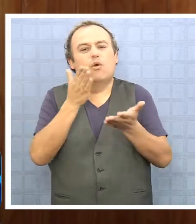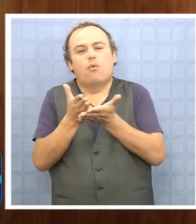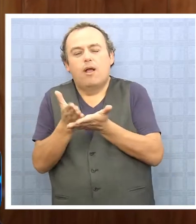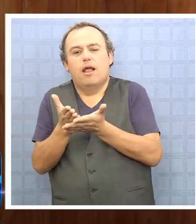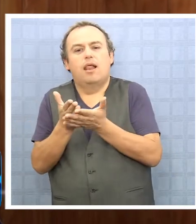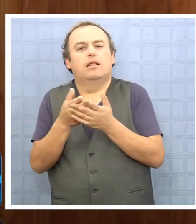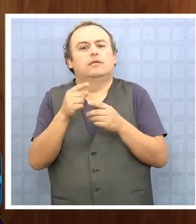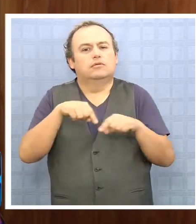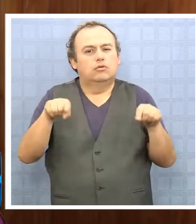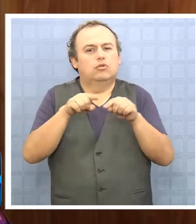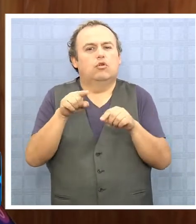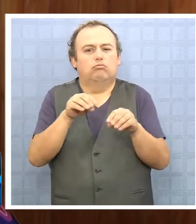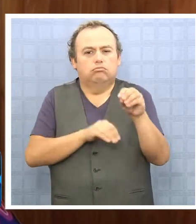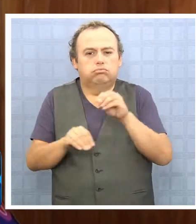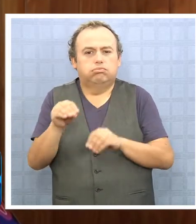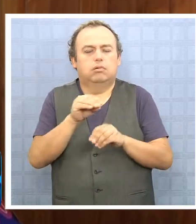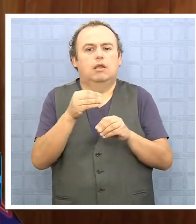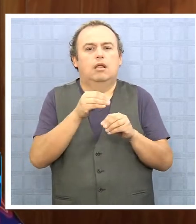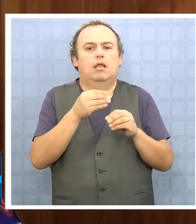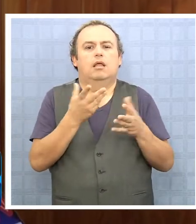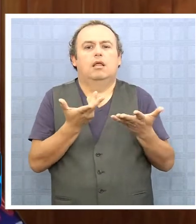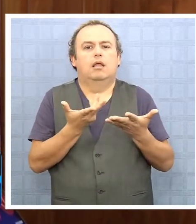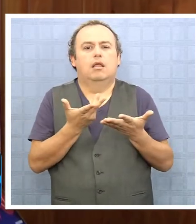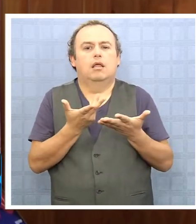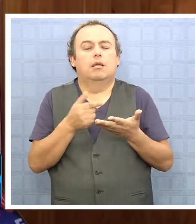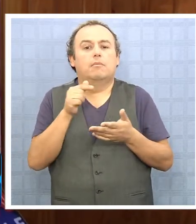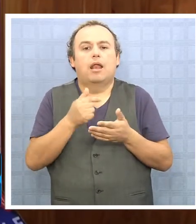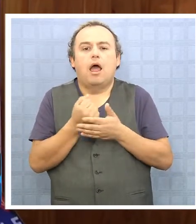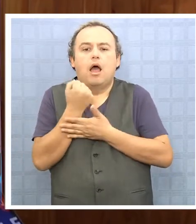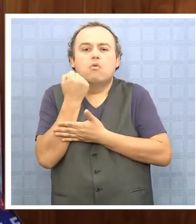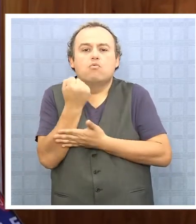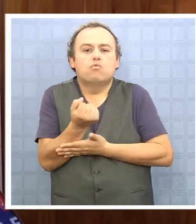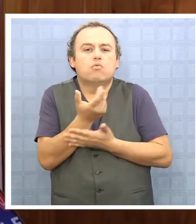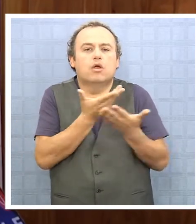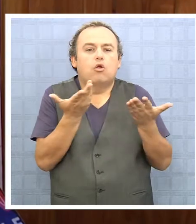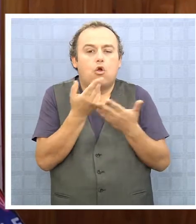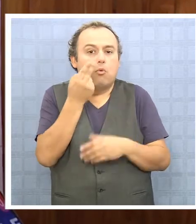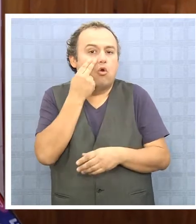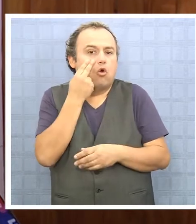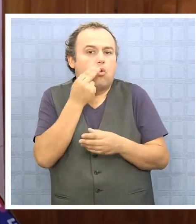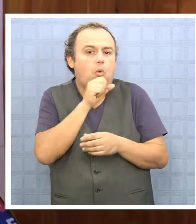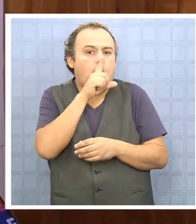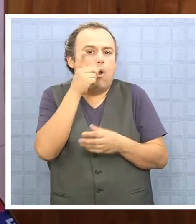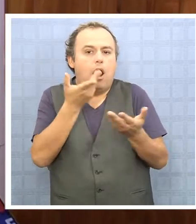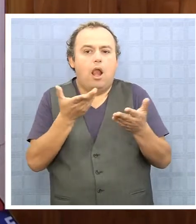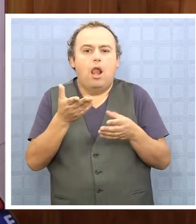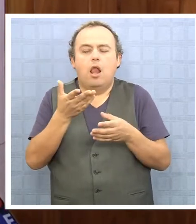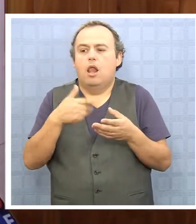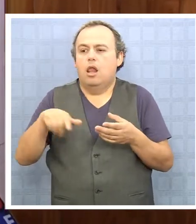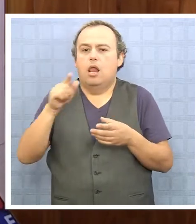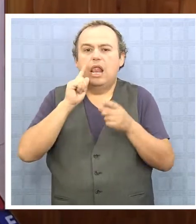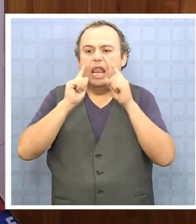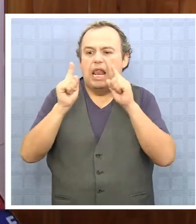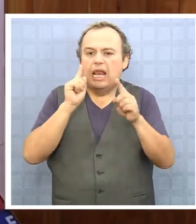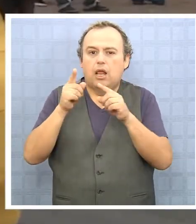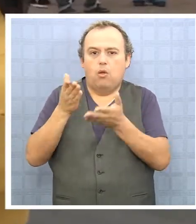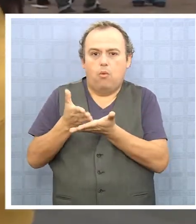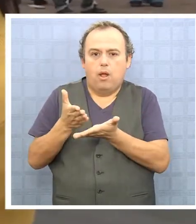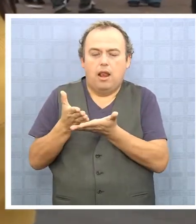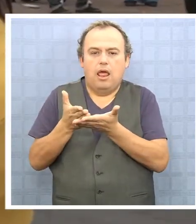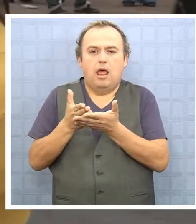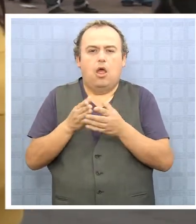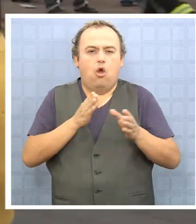familia, a elaborar esta herramienta que les va a ayudar a conocer cuáles son las condiciones de riesgo que tiene la escuela,